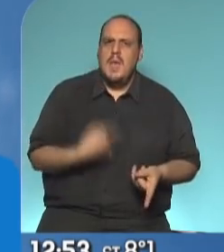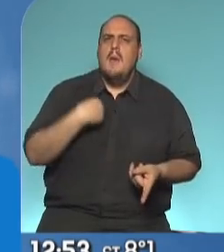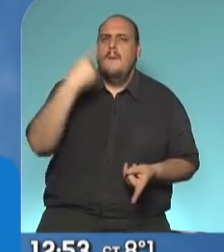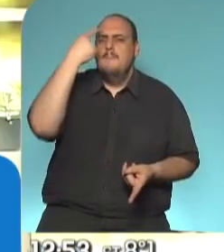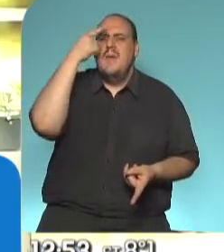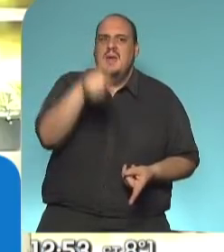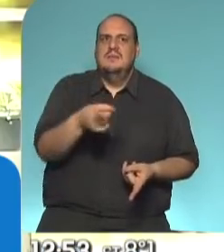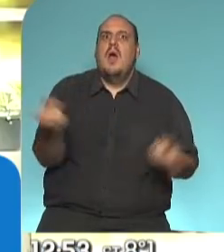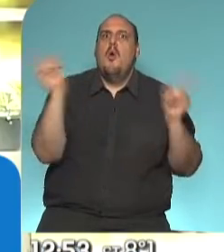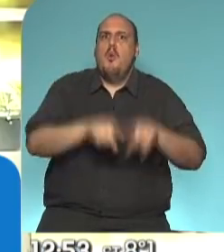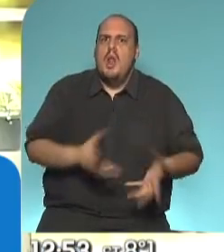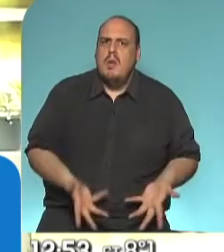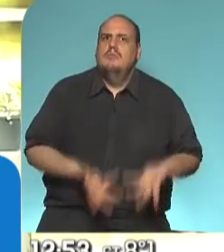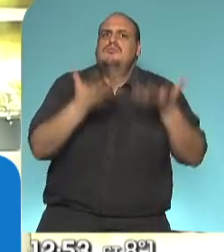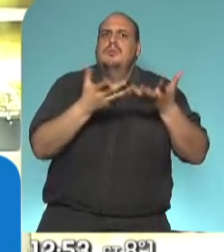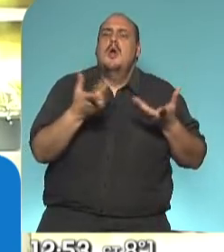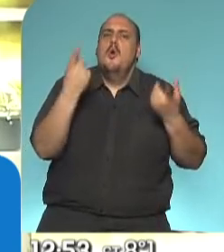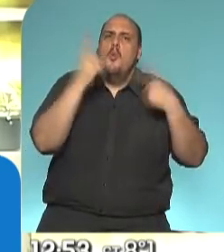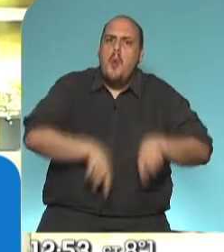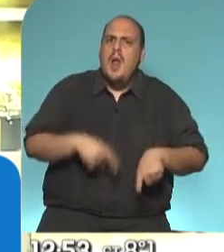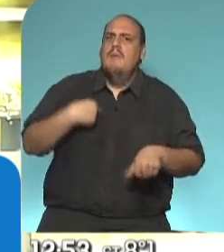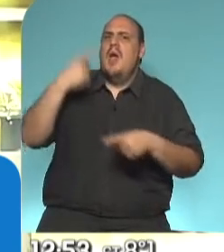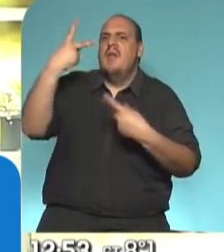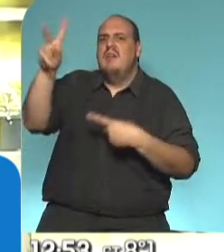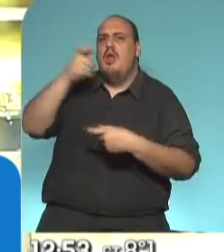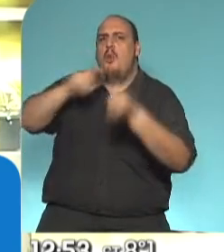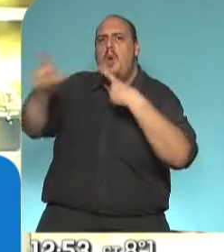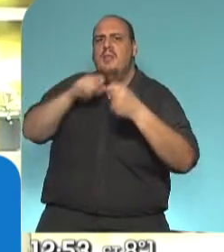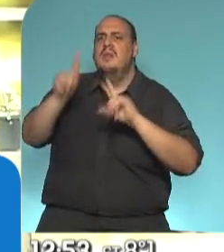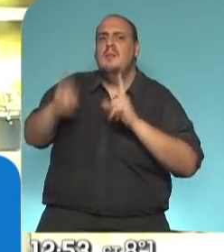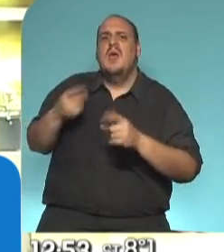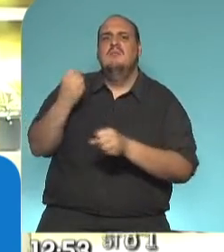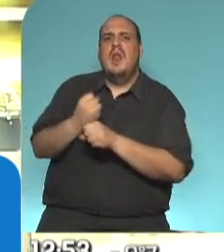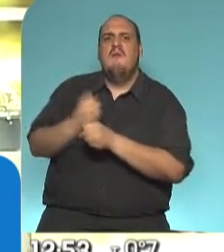en volver a crecer, en volver a exportar, en volver a dar trabajo.